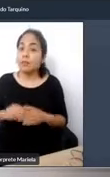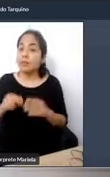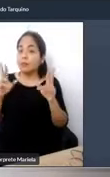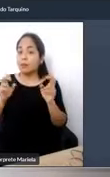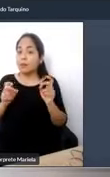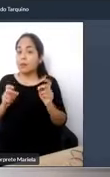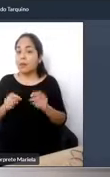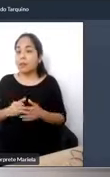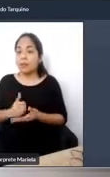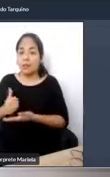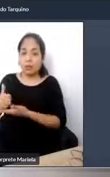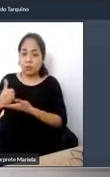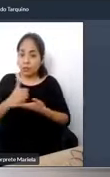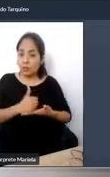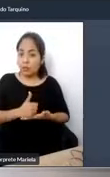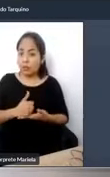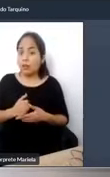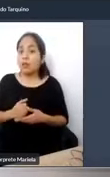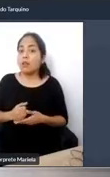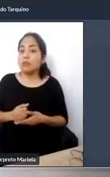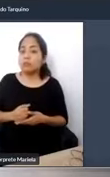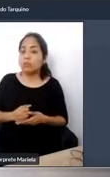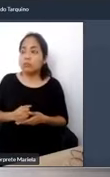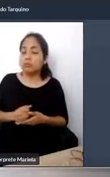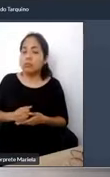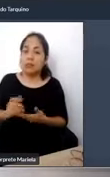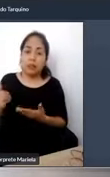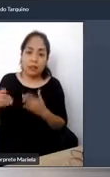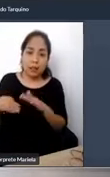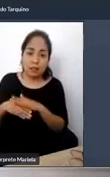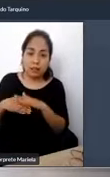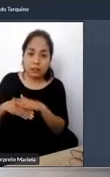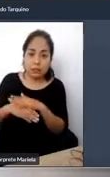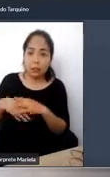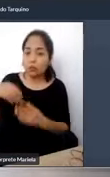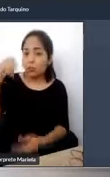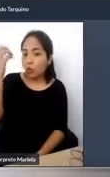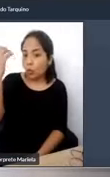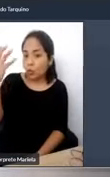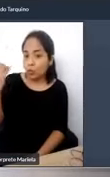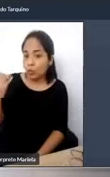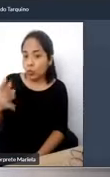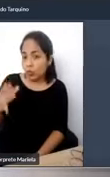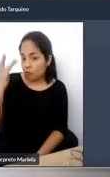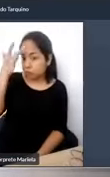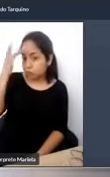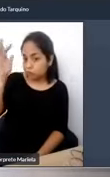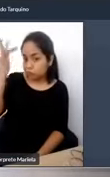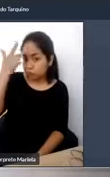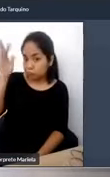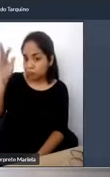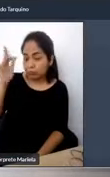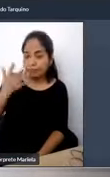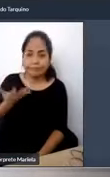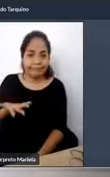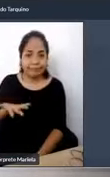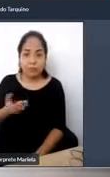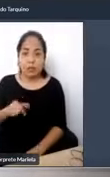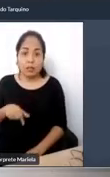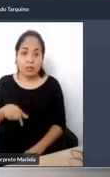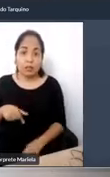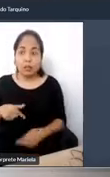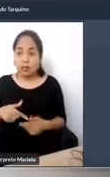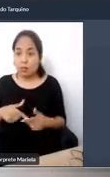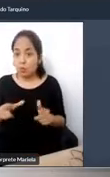pues estamos todavía más lejos. Nosotros en el país no tenemos una central de control de tráfico en ninguna ciudad del